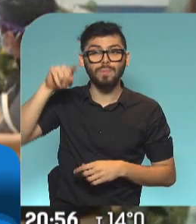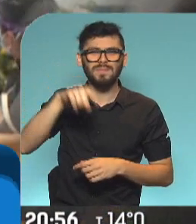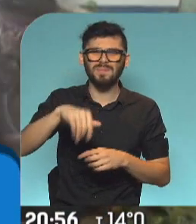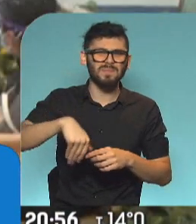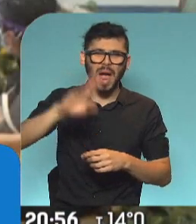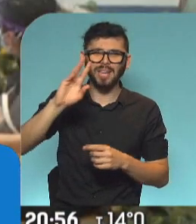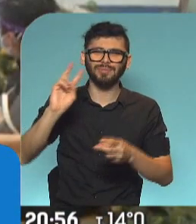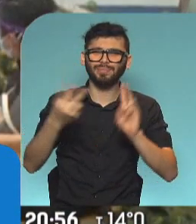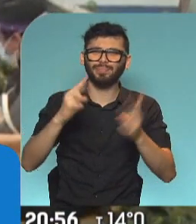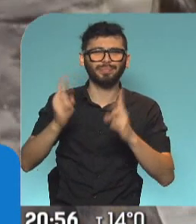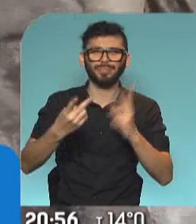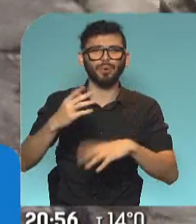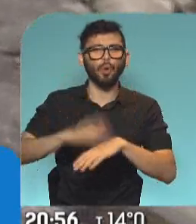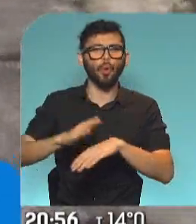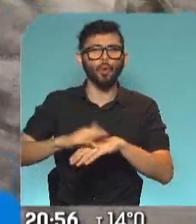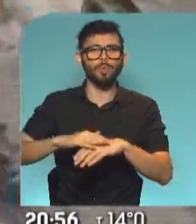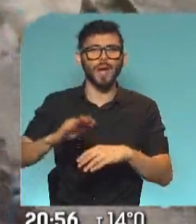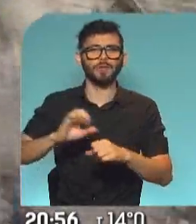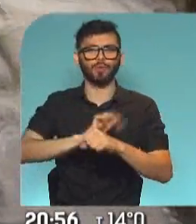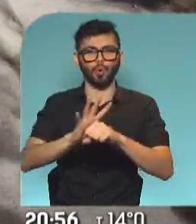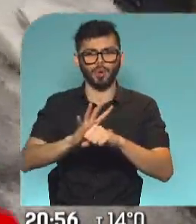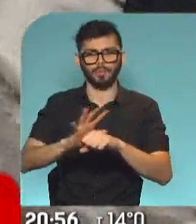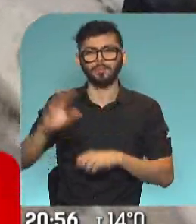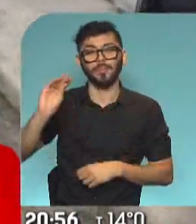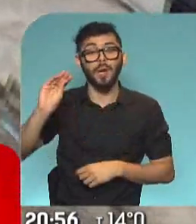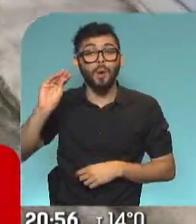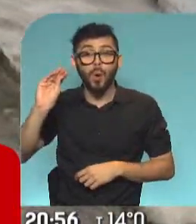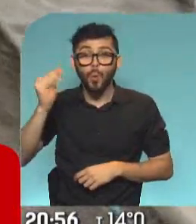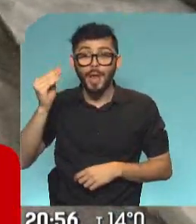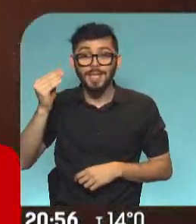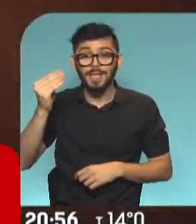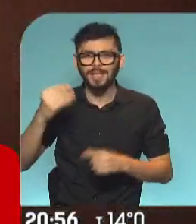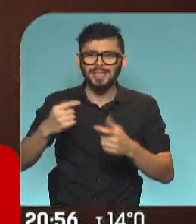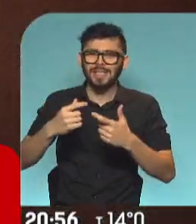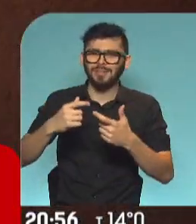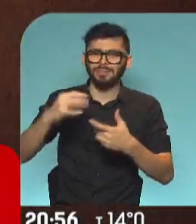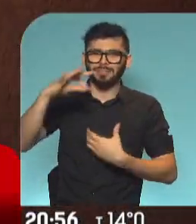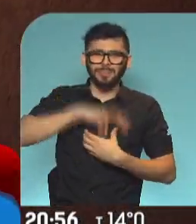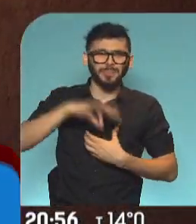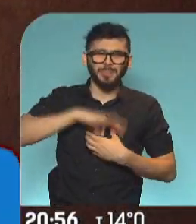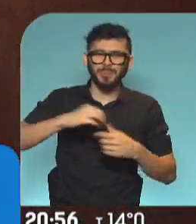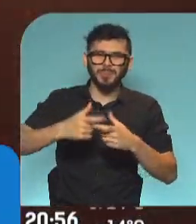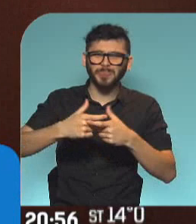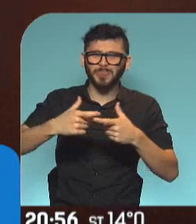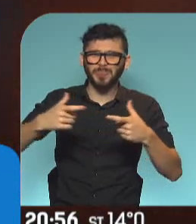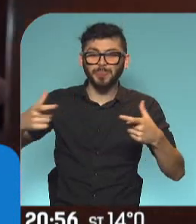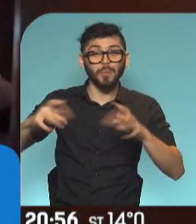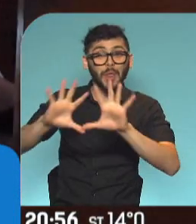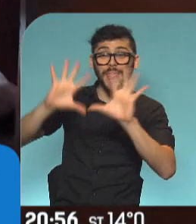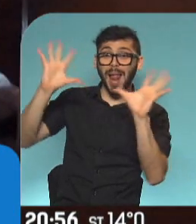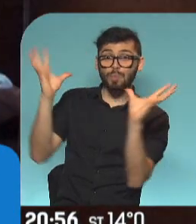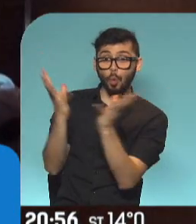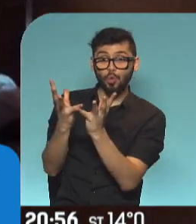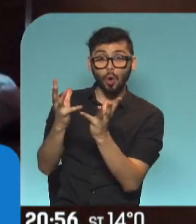mortalidad por el virus. Brasil no logra controlar la curva de casos y es el segundo país en el mundo más